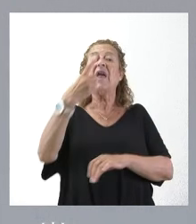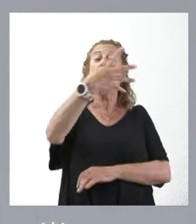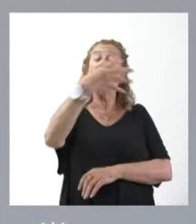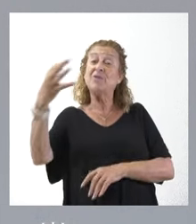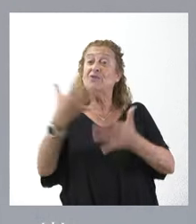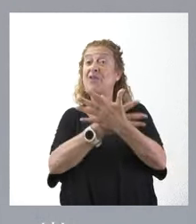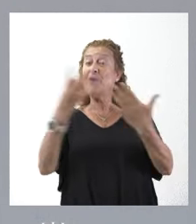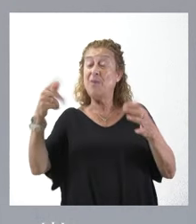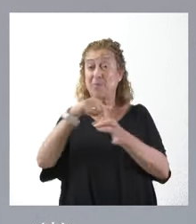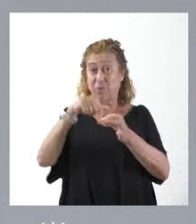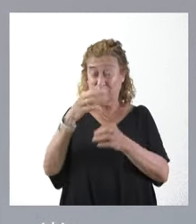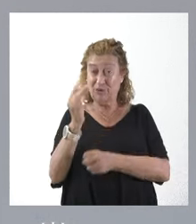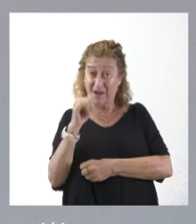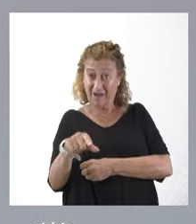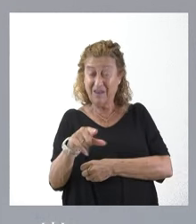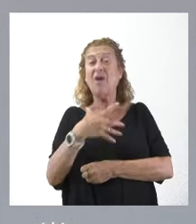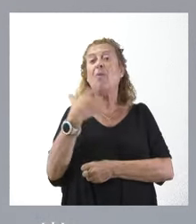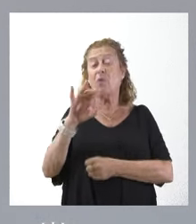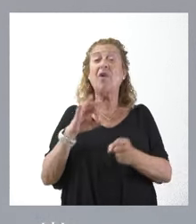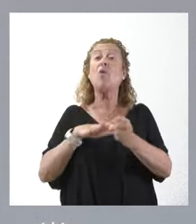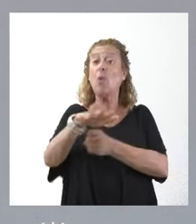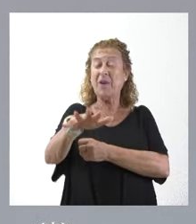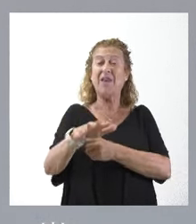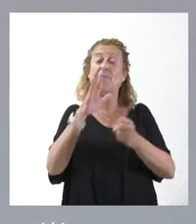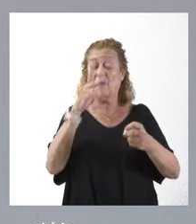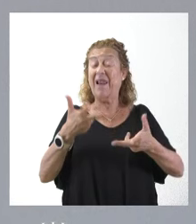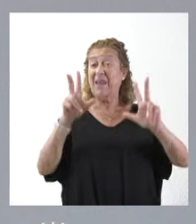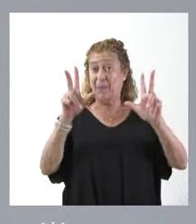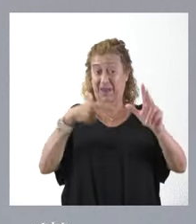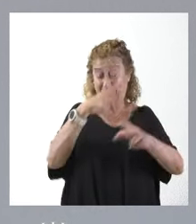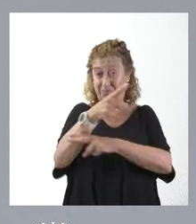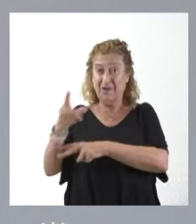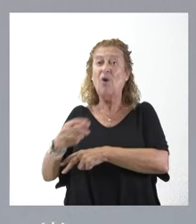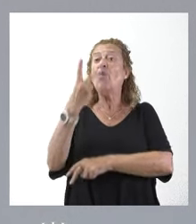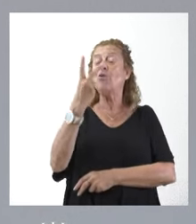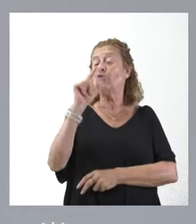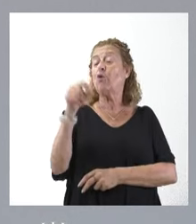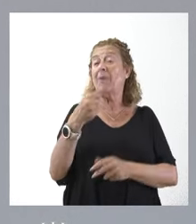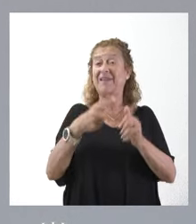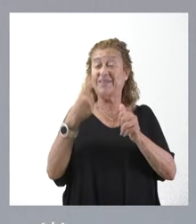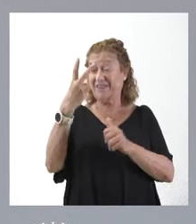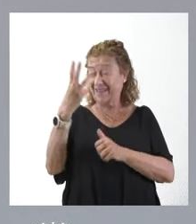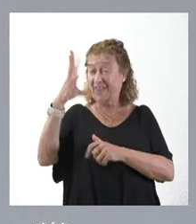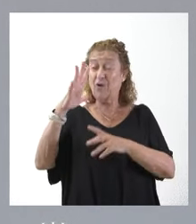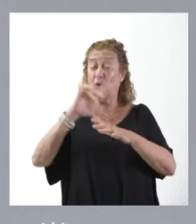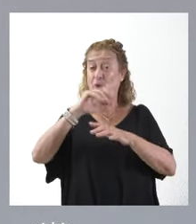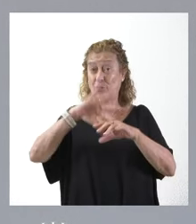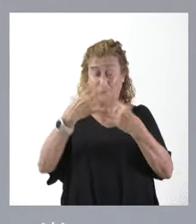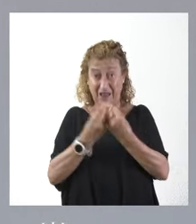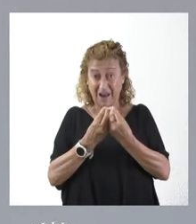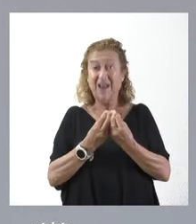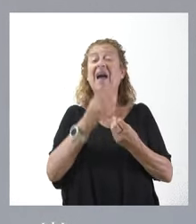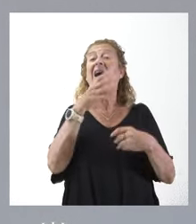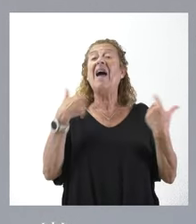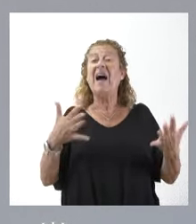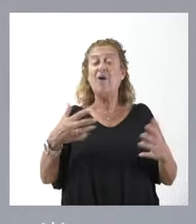puestos que había, que podían cubrirse por libre designación, que es un 2,35 del total, se ha pasado a